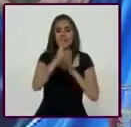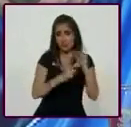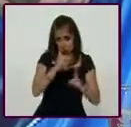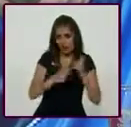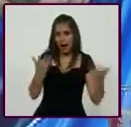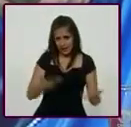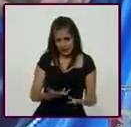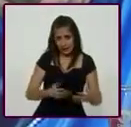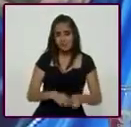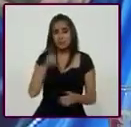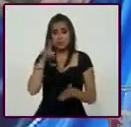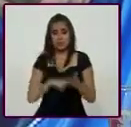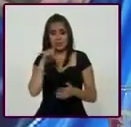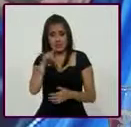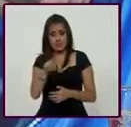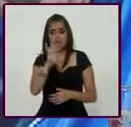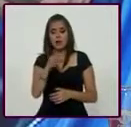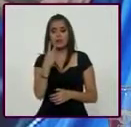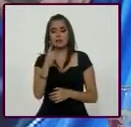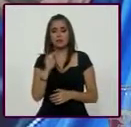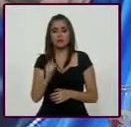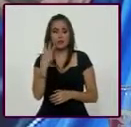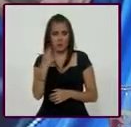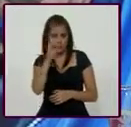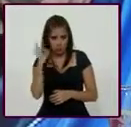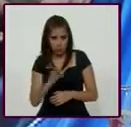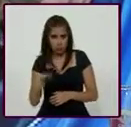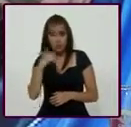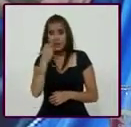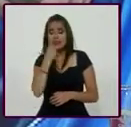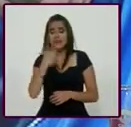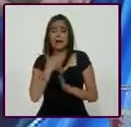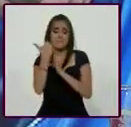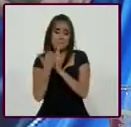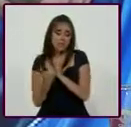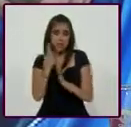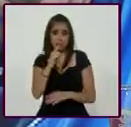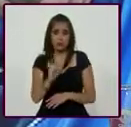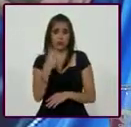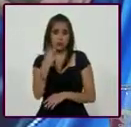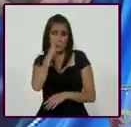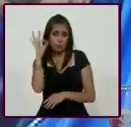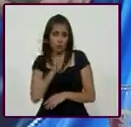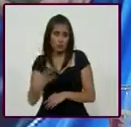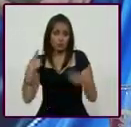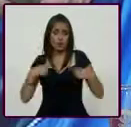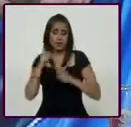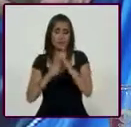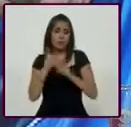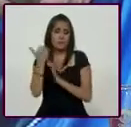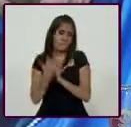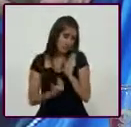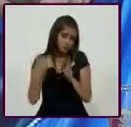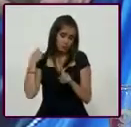deporte. En el 2017 es el 42.4%. Es decir, hubo un declive de 1.4% en los últimos cuatro